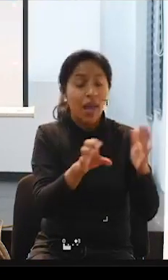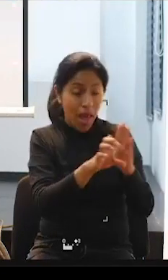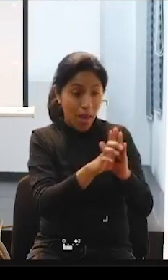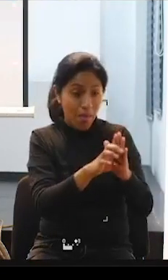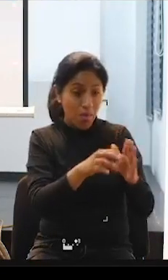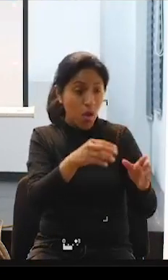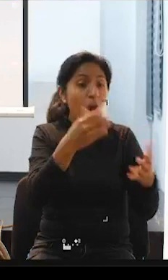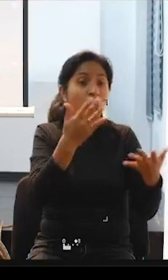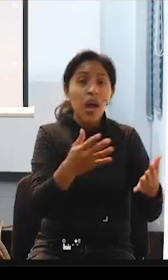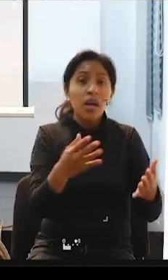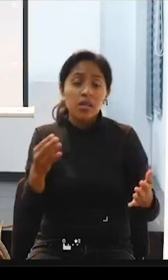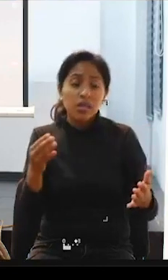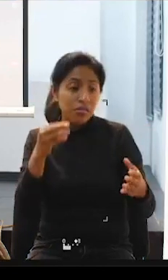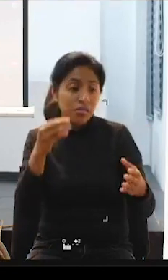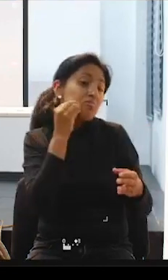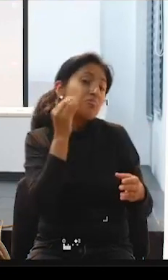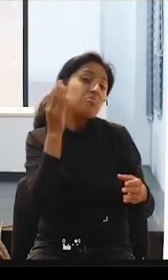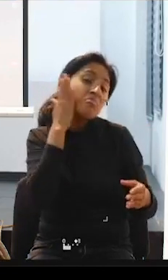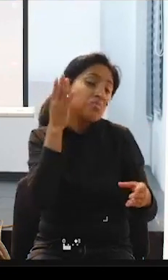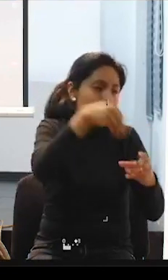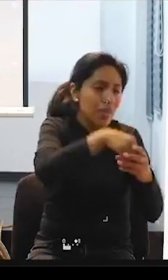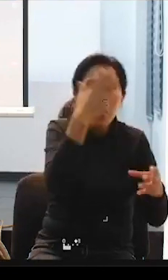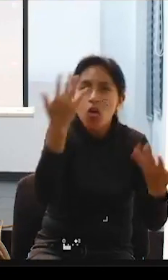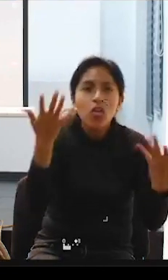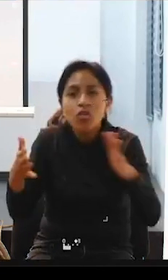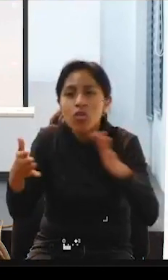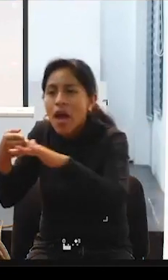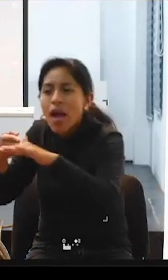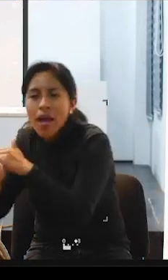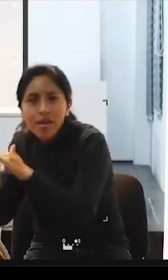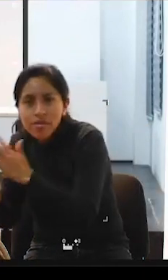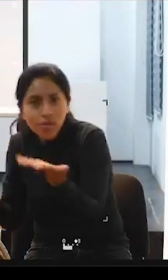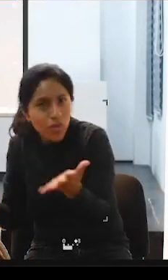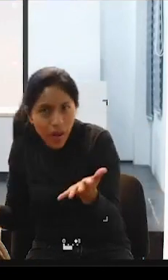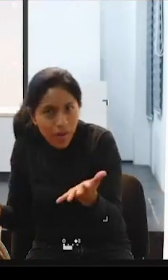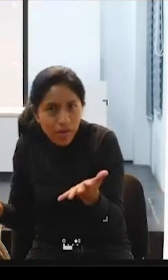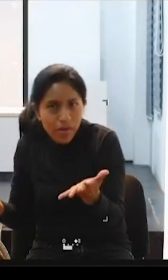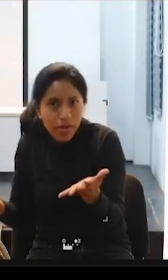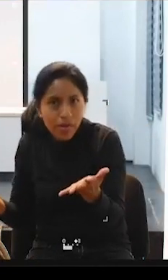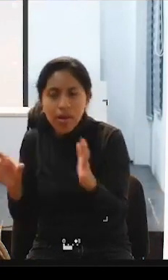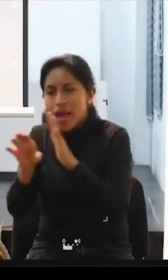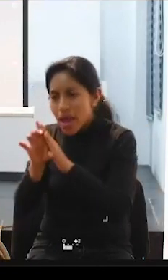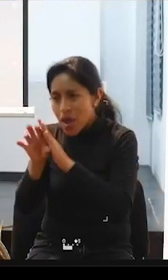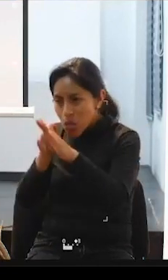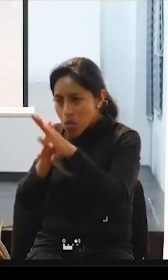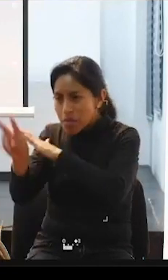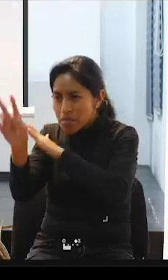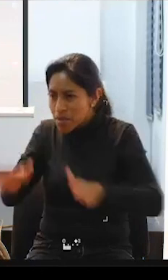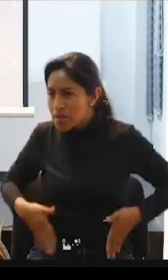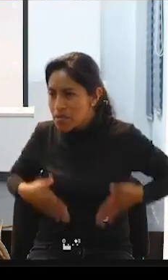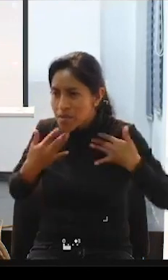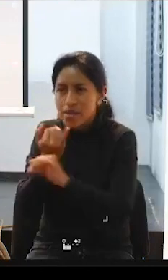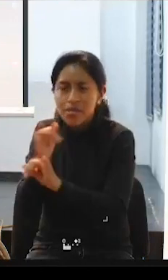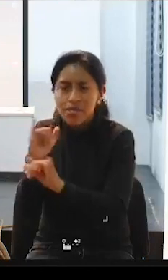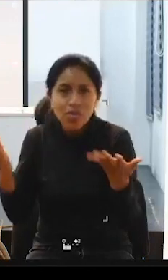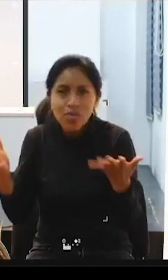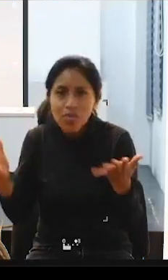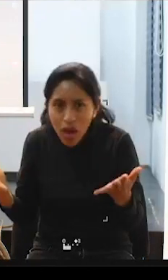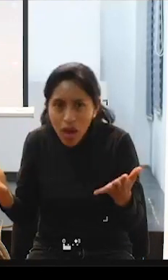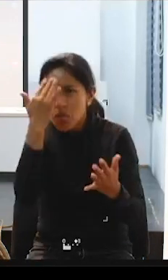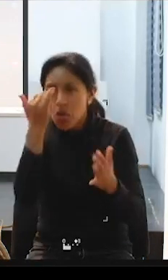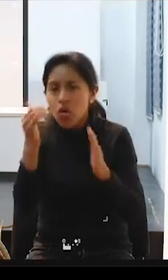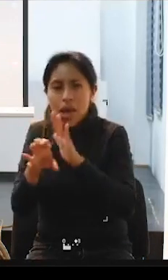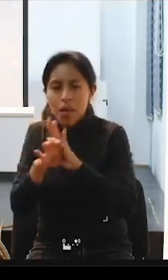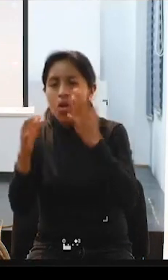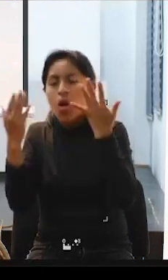accesibilidad, hay residencias porque no hay una mirada realmente de vida independiente, hay residencias,